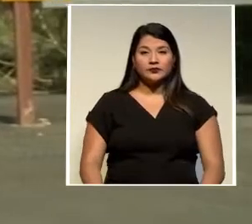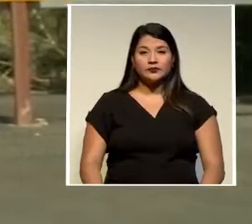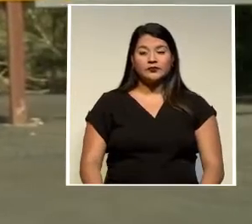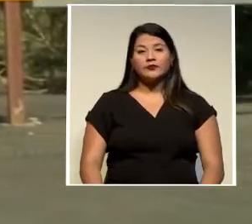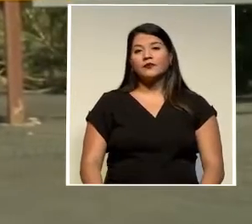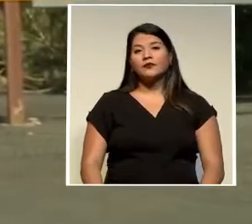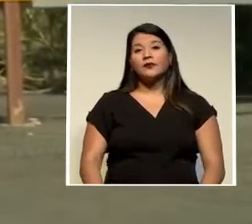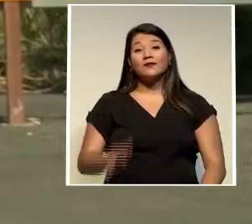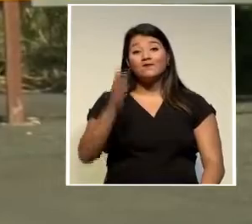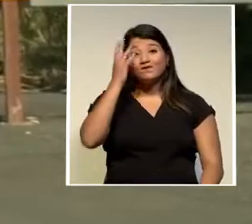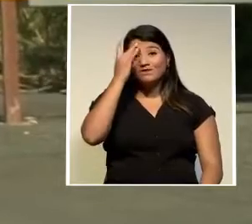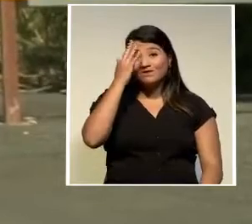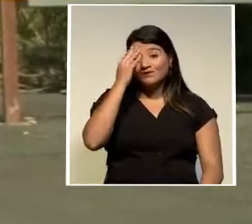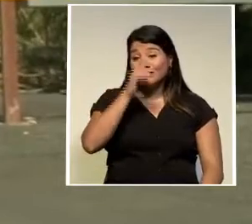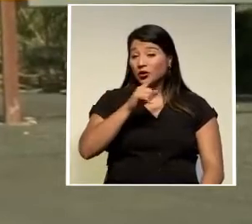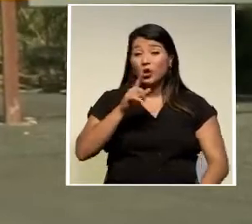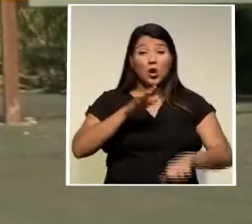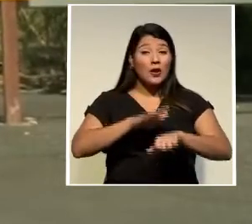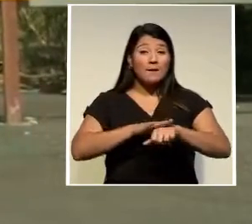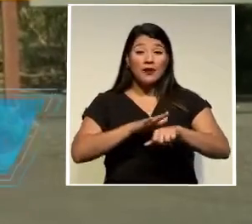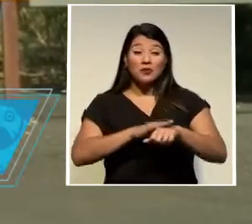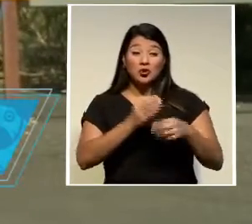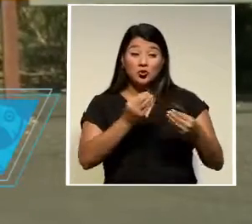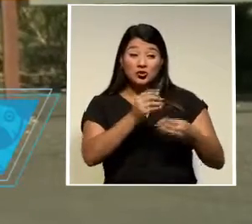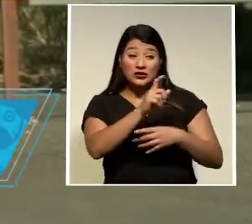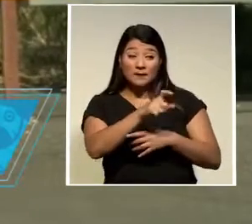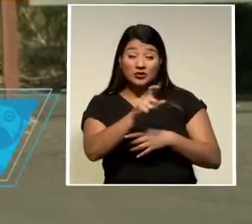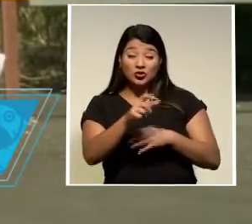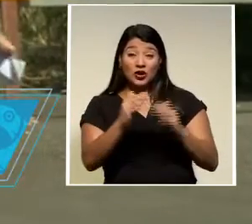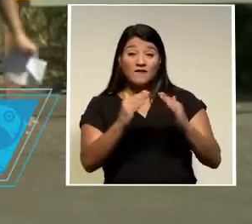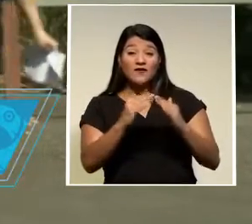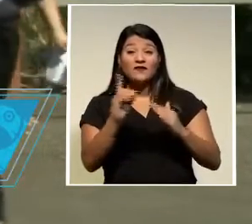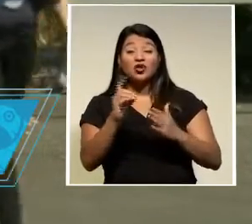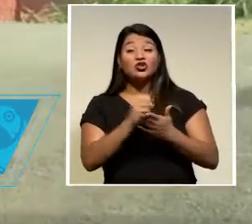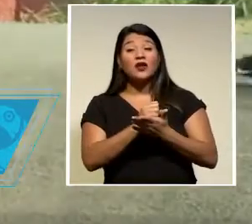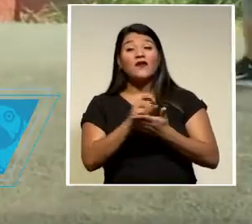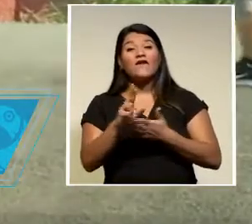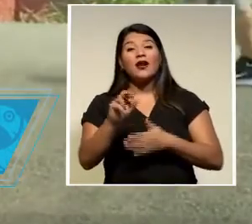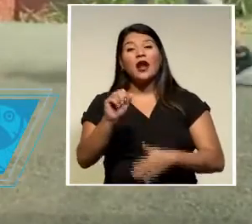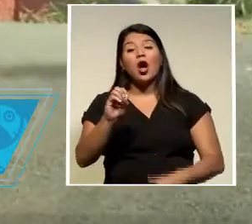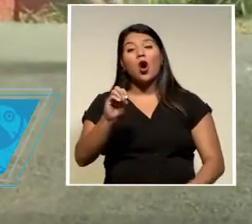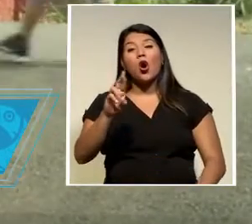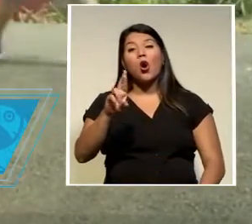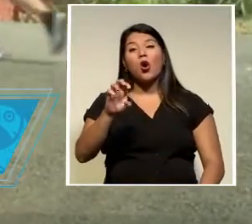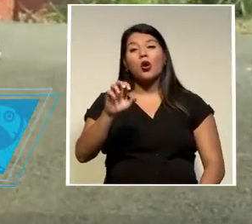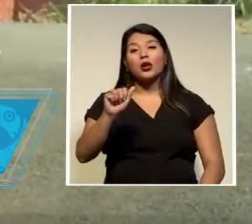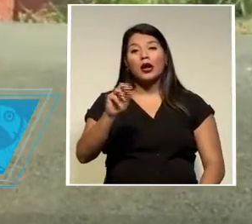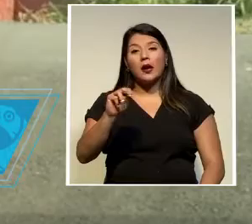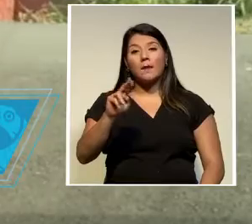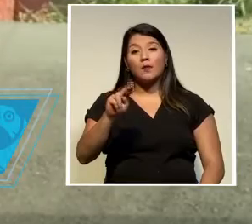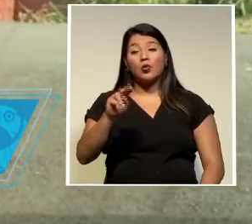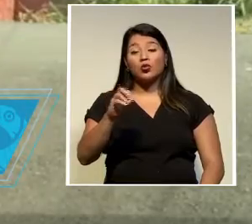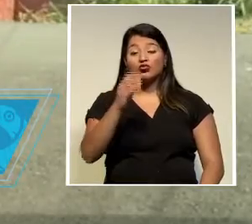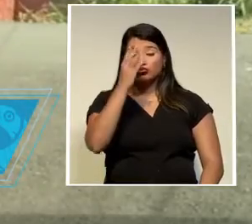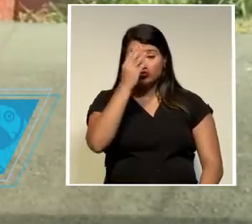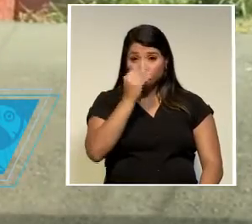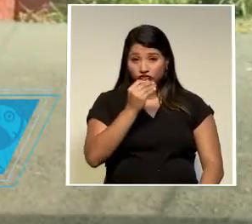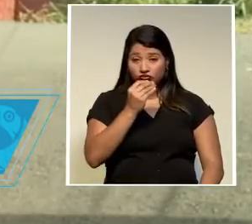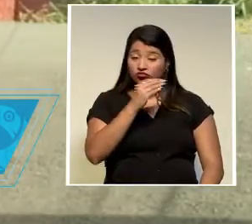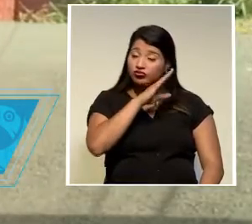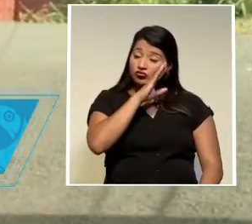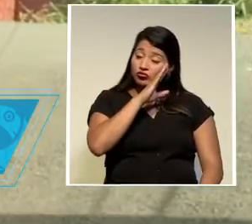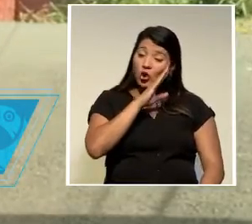La angustia no les permite a muchos vecinos de San Rafael de Oramuno dormir o estar tranquilos debido a las condiciones que